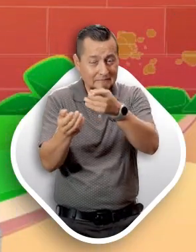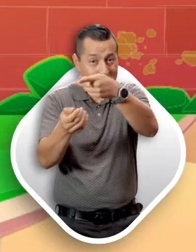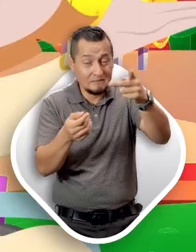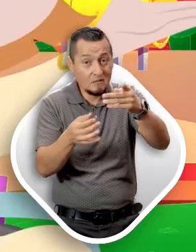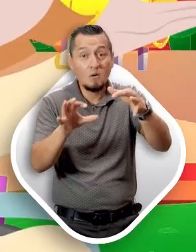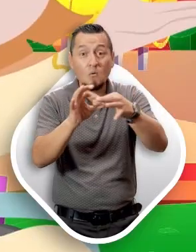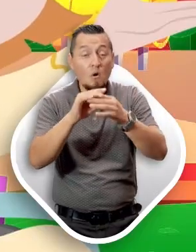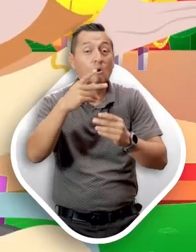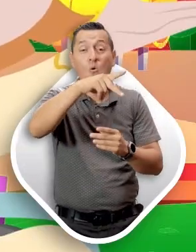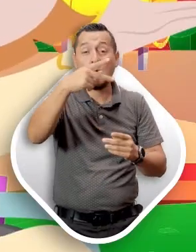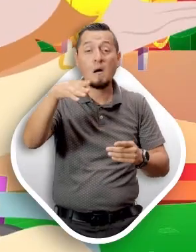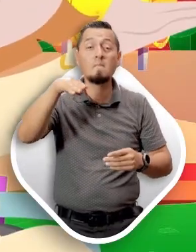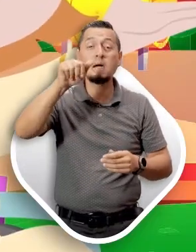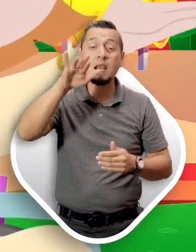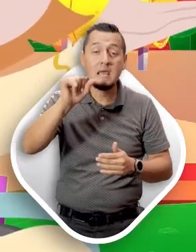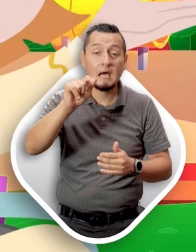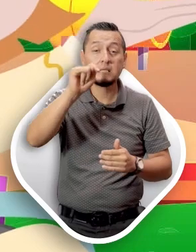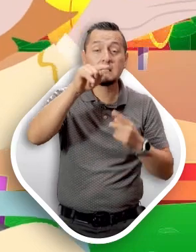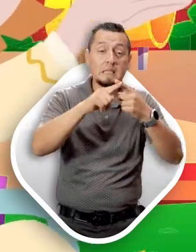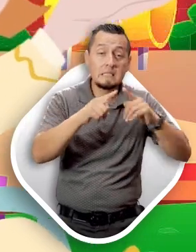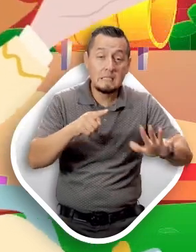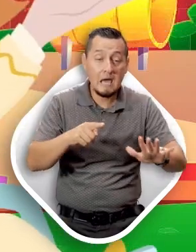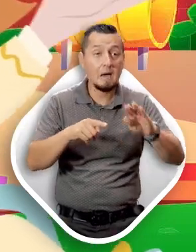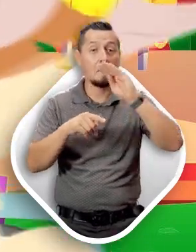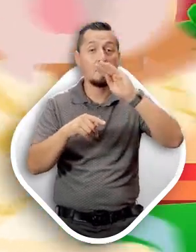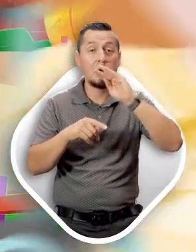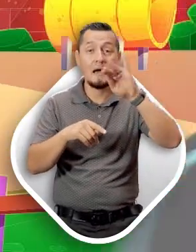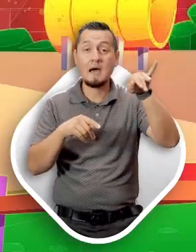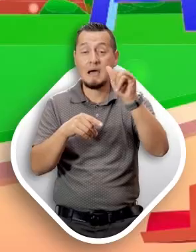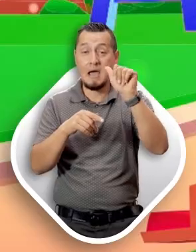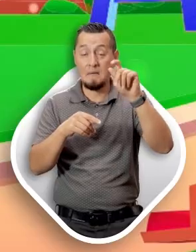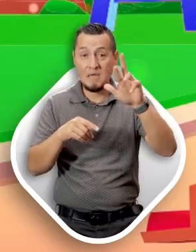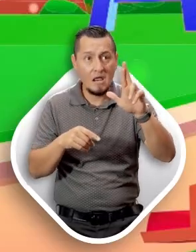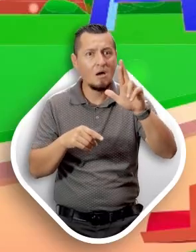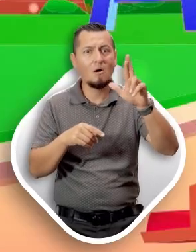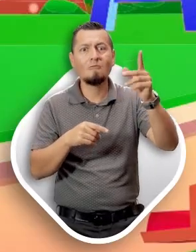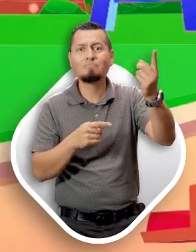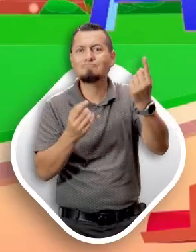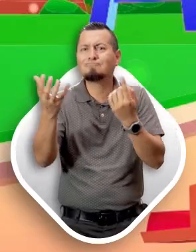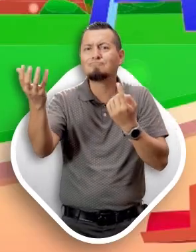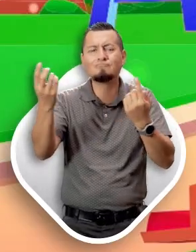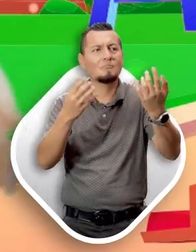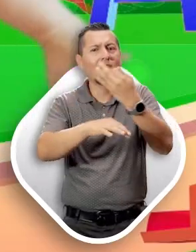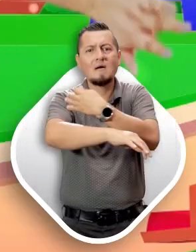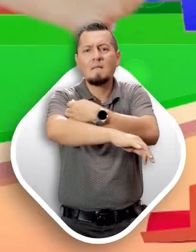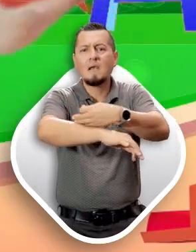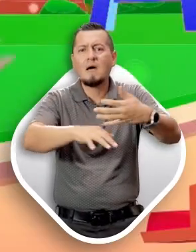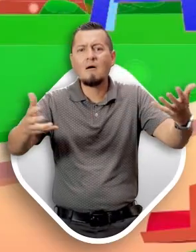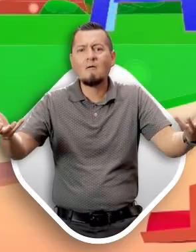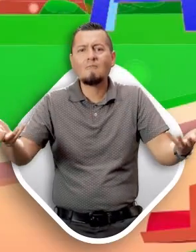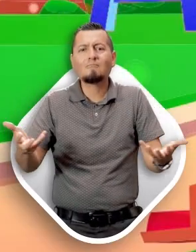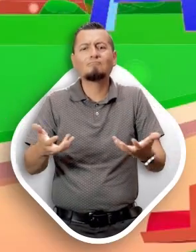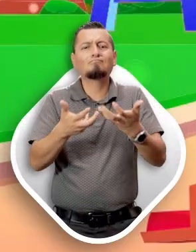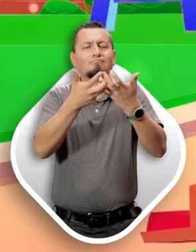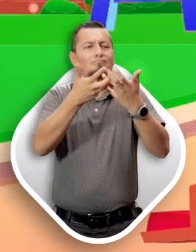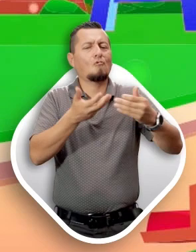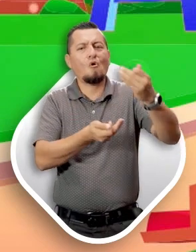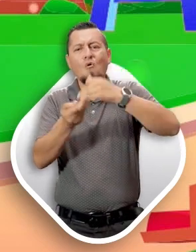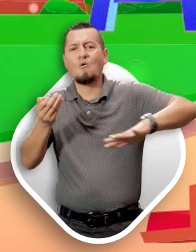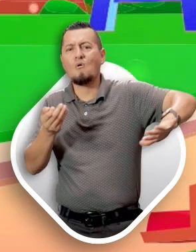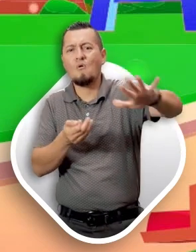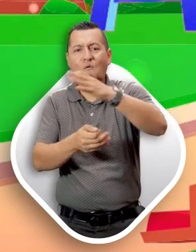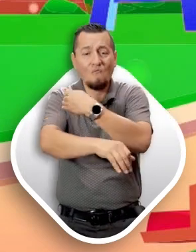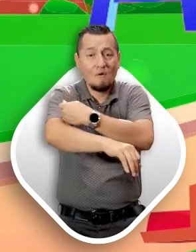llegar. También llegó la tía de María y la mamá de Javier. Al fin reunidos, disfrutaron de un muy buen momento